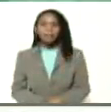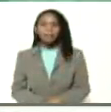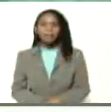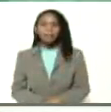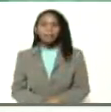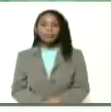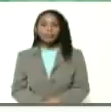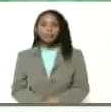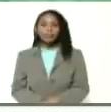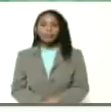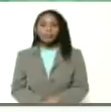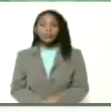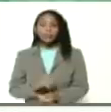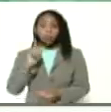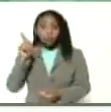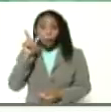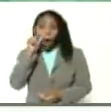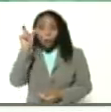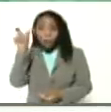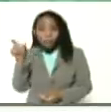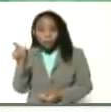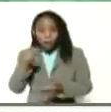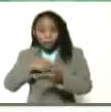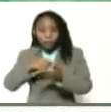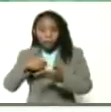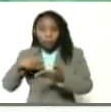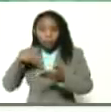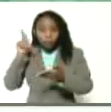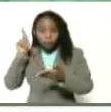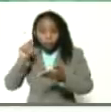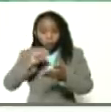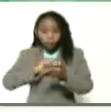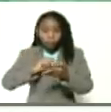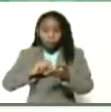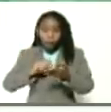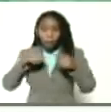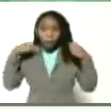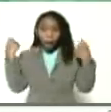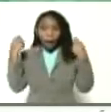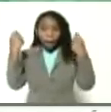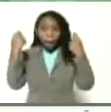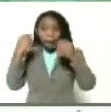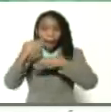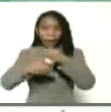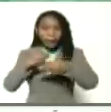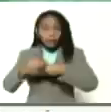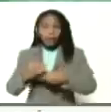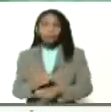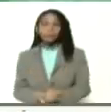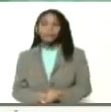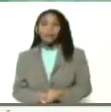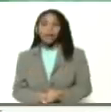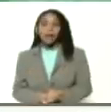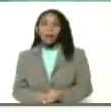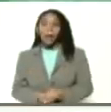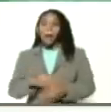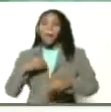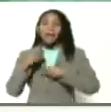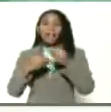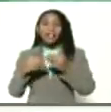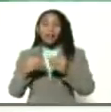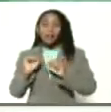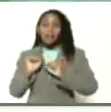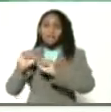Alfred Nazaret toma nota para las campañas que hay que hacer para contrarrestar